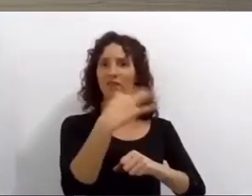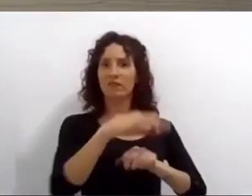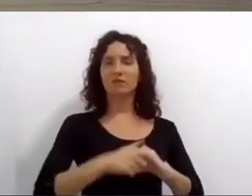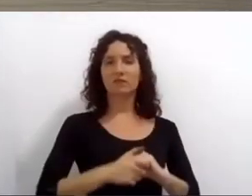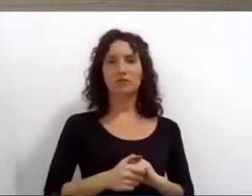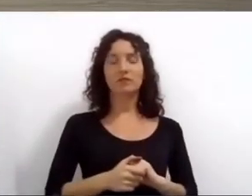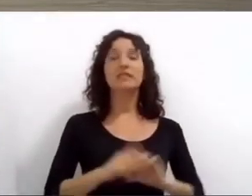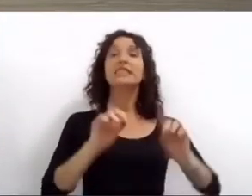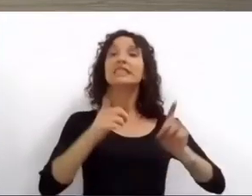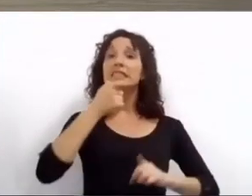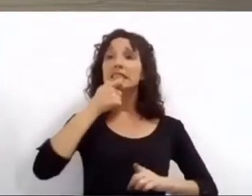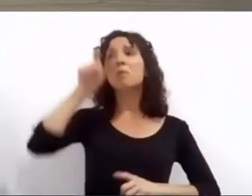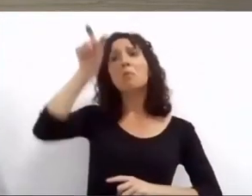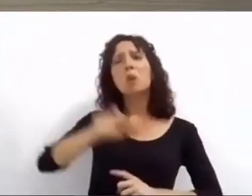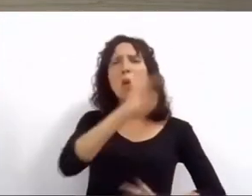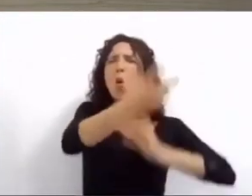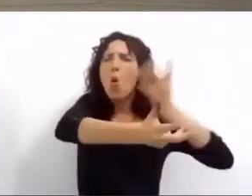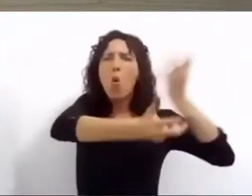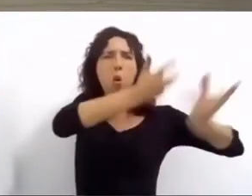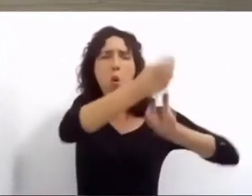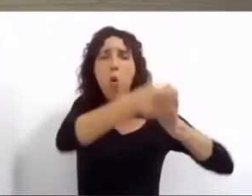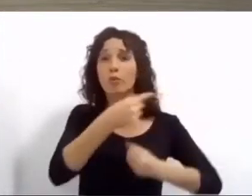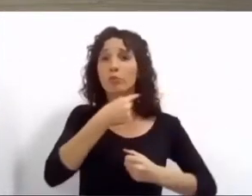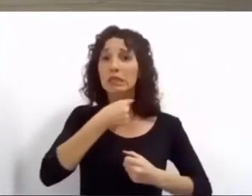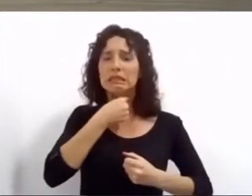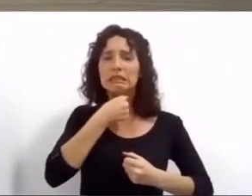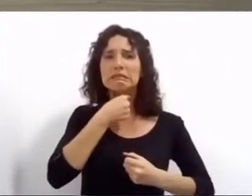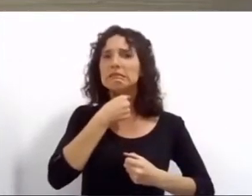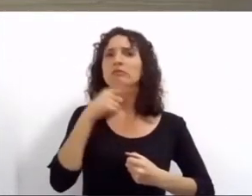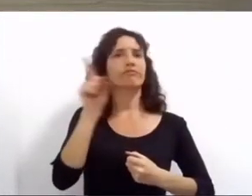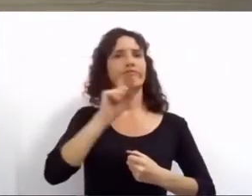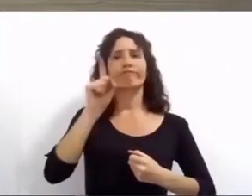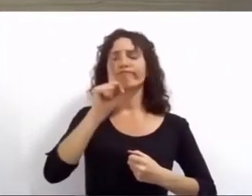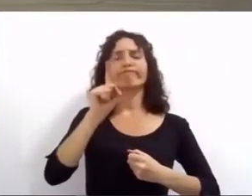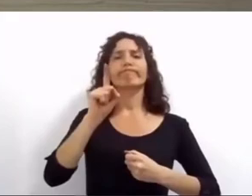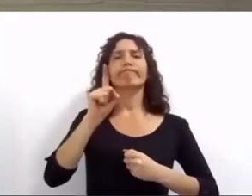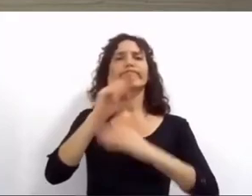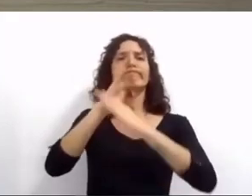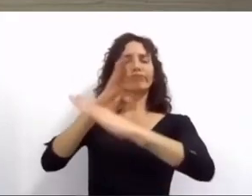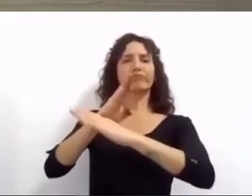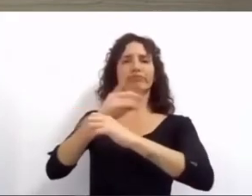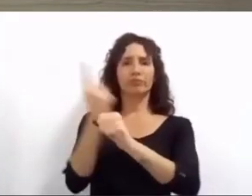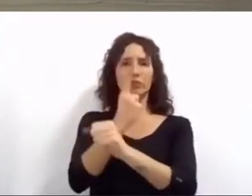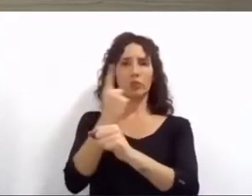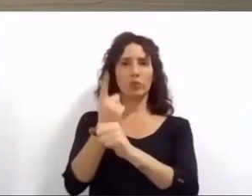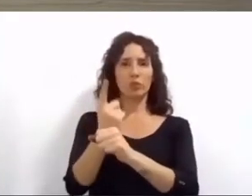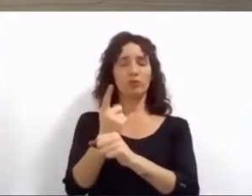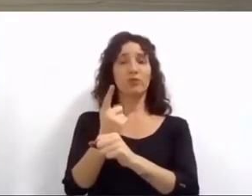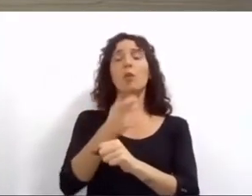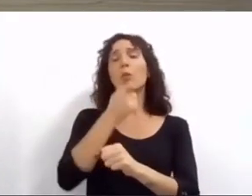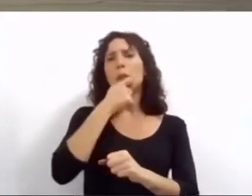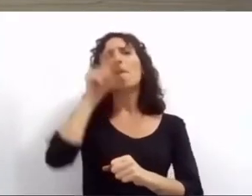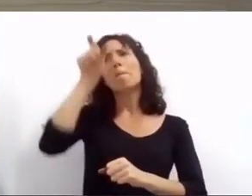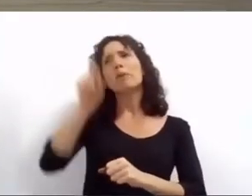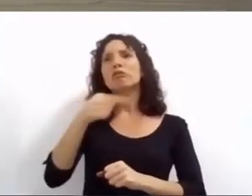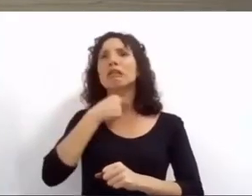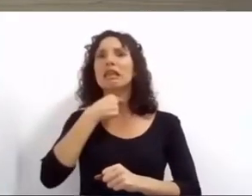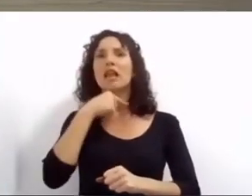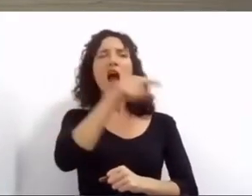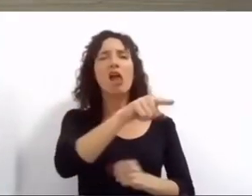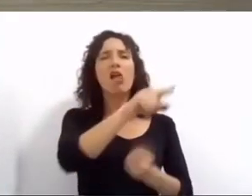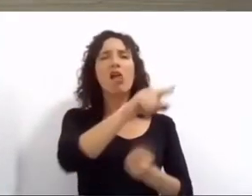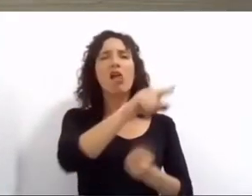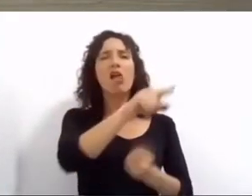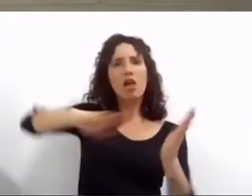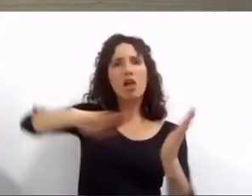como la prohibición de que se realicen allí emprendimientos inmobiliarios es una situación muy compleja por la